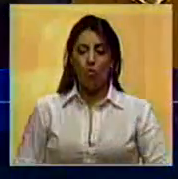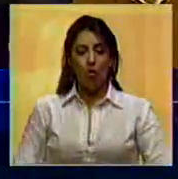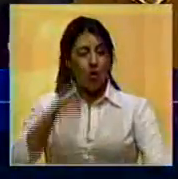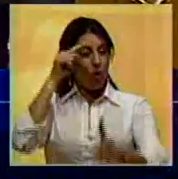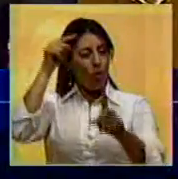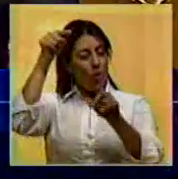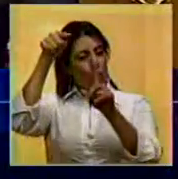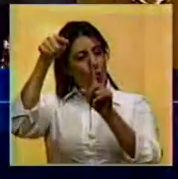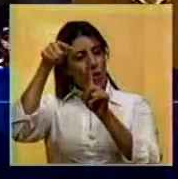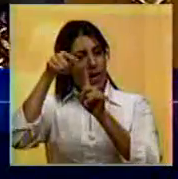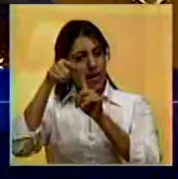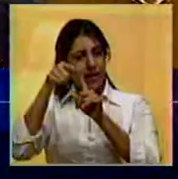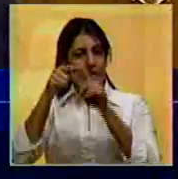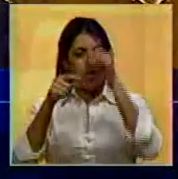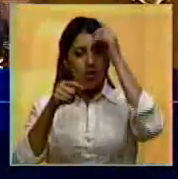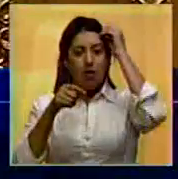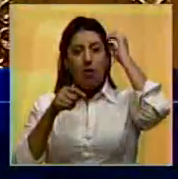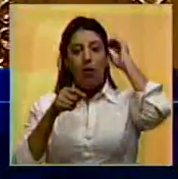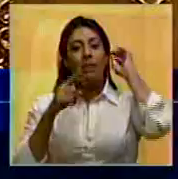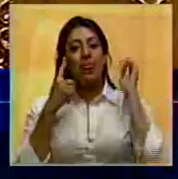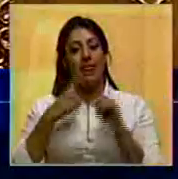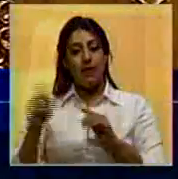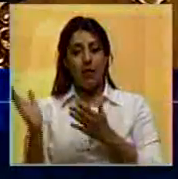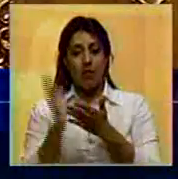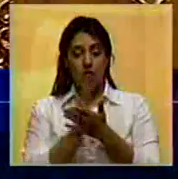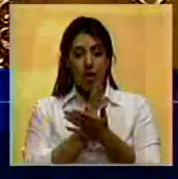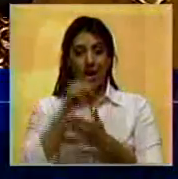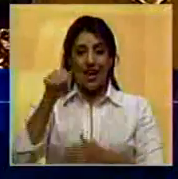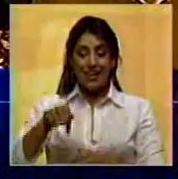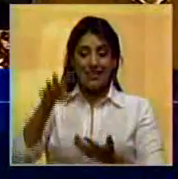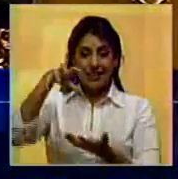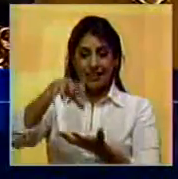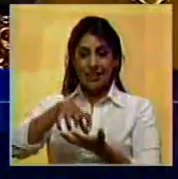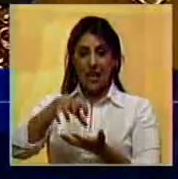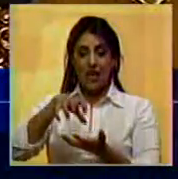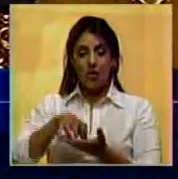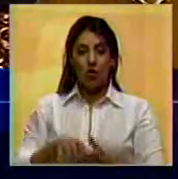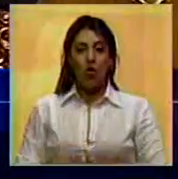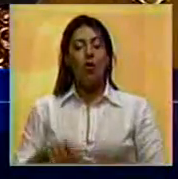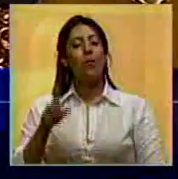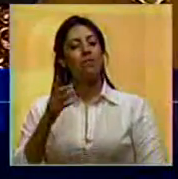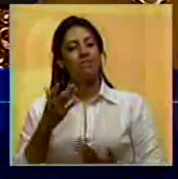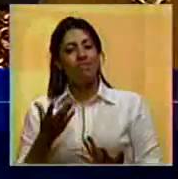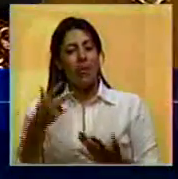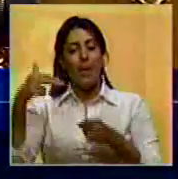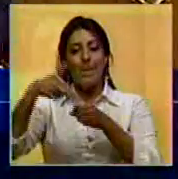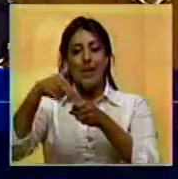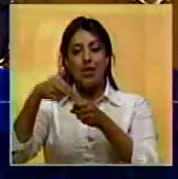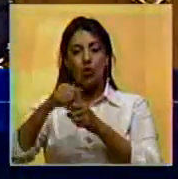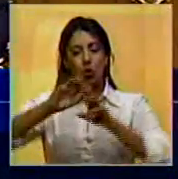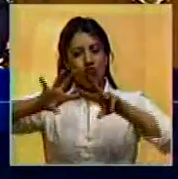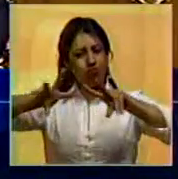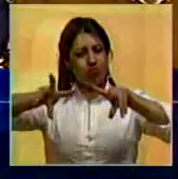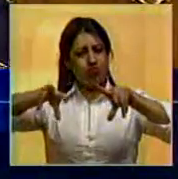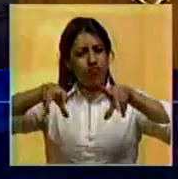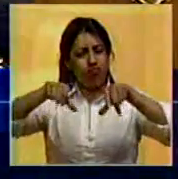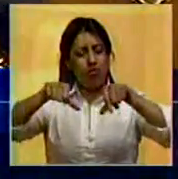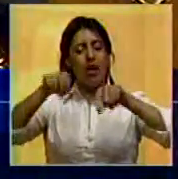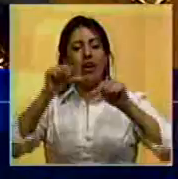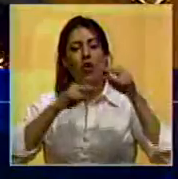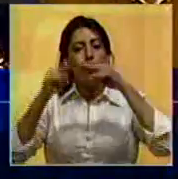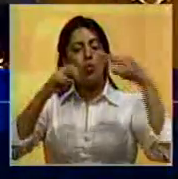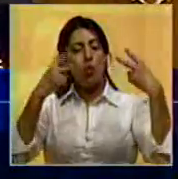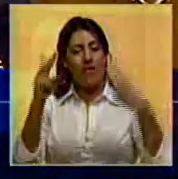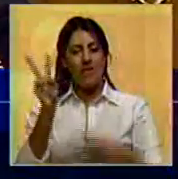reto es desmantelar a este estado petrolero y corrupto y